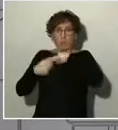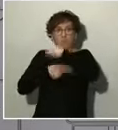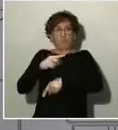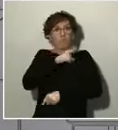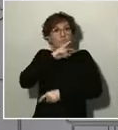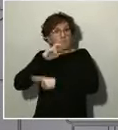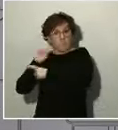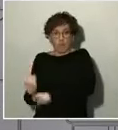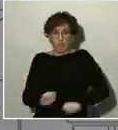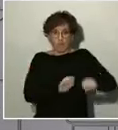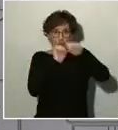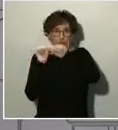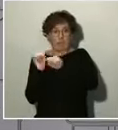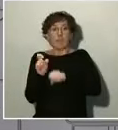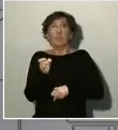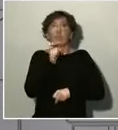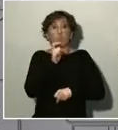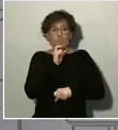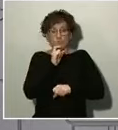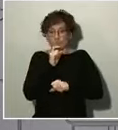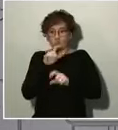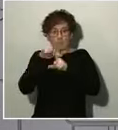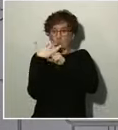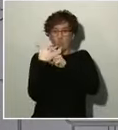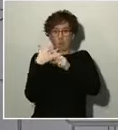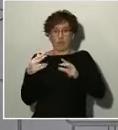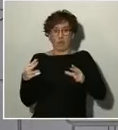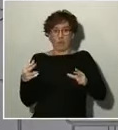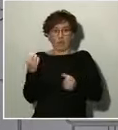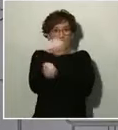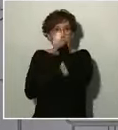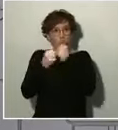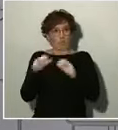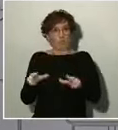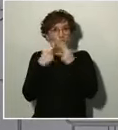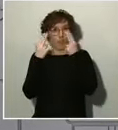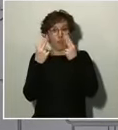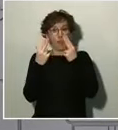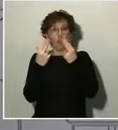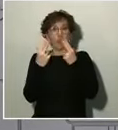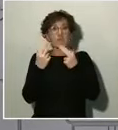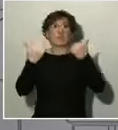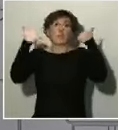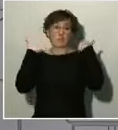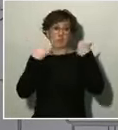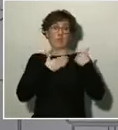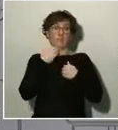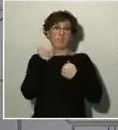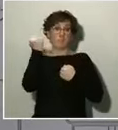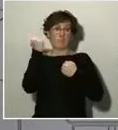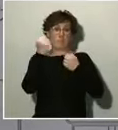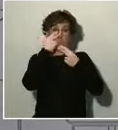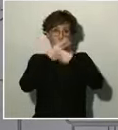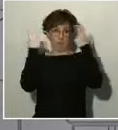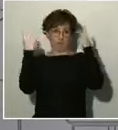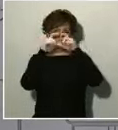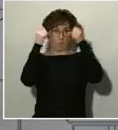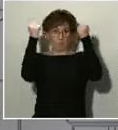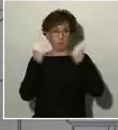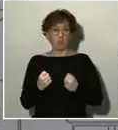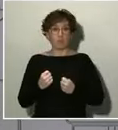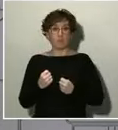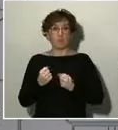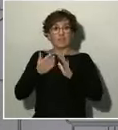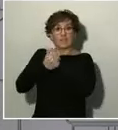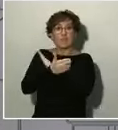económico y social que sólo pueden forjar los poderes públicos. Es decir, que nadie quede atrás. En